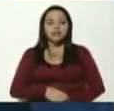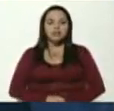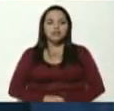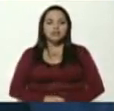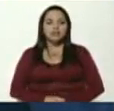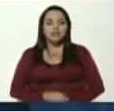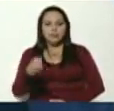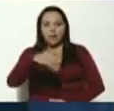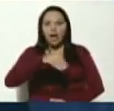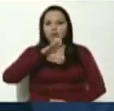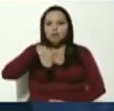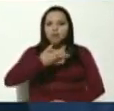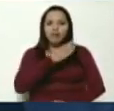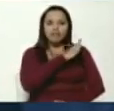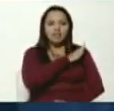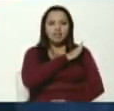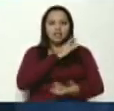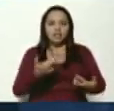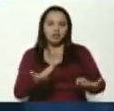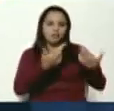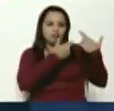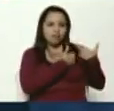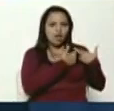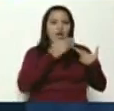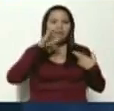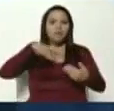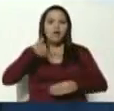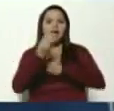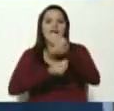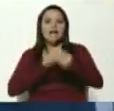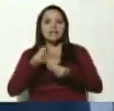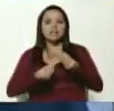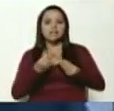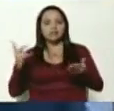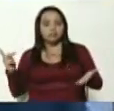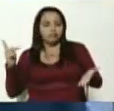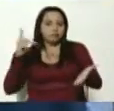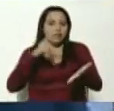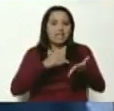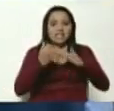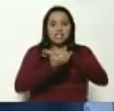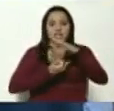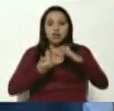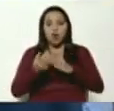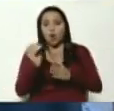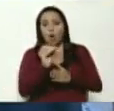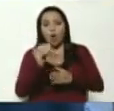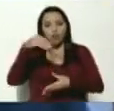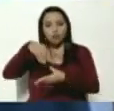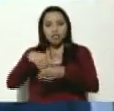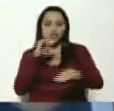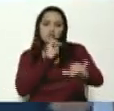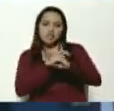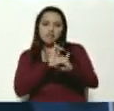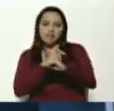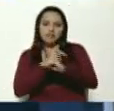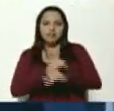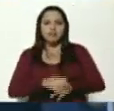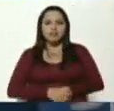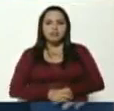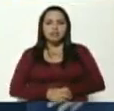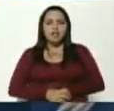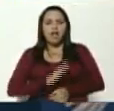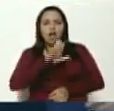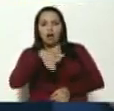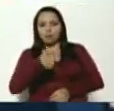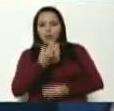podrán tener los funcionarios y funcionarias para poder acercarse a la institución o hacerlo a través de los métodos web para poder